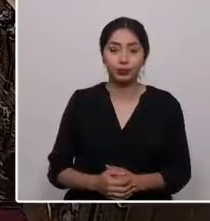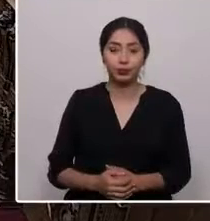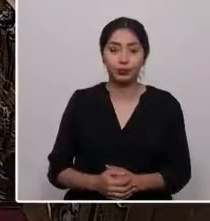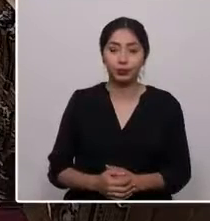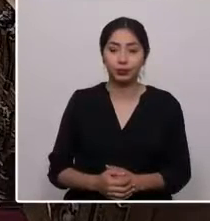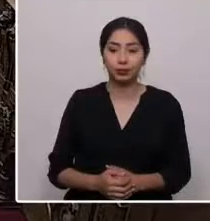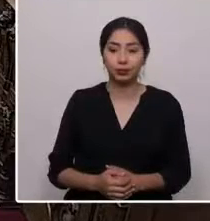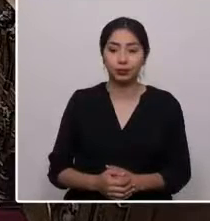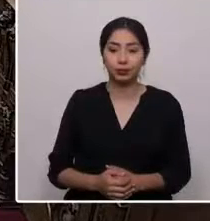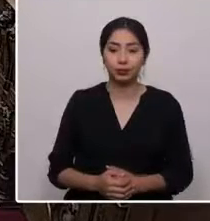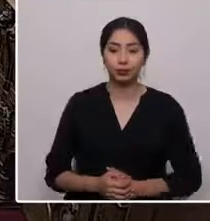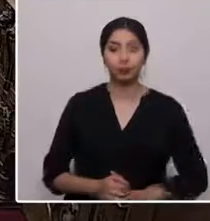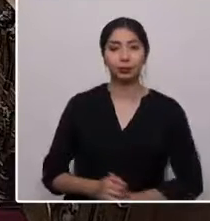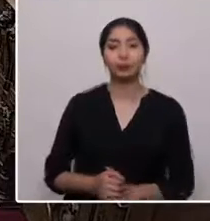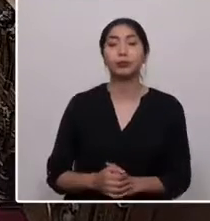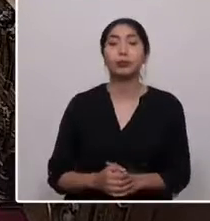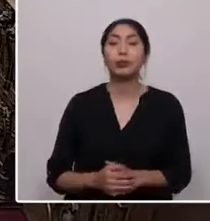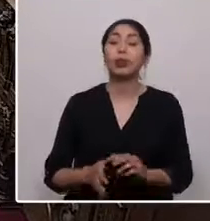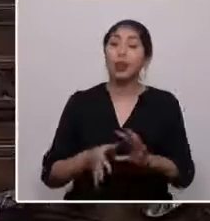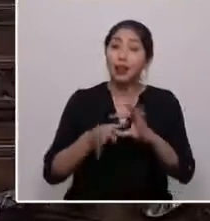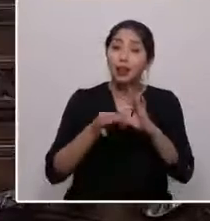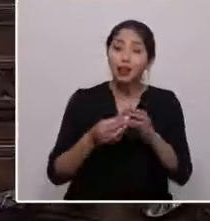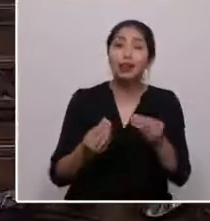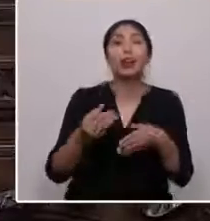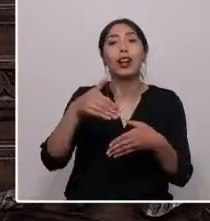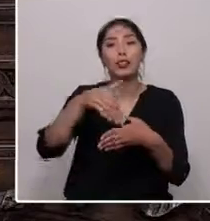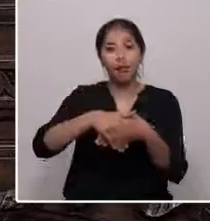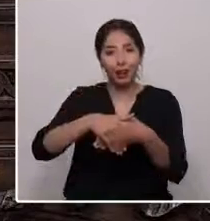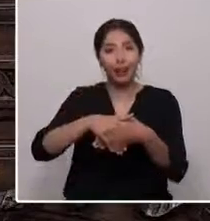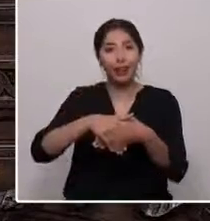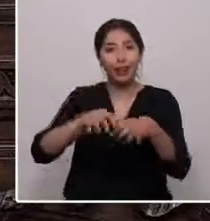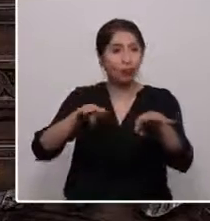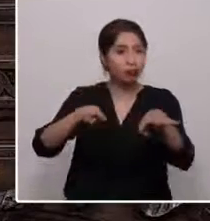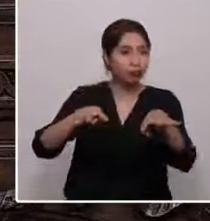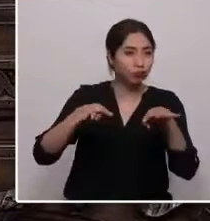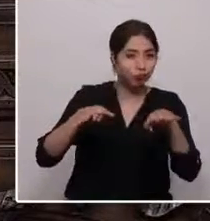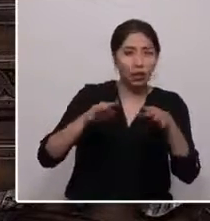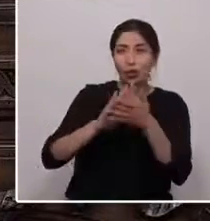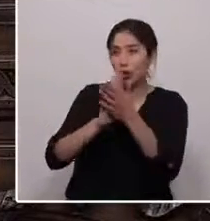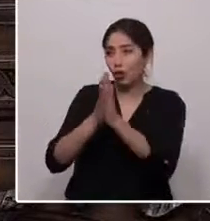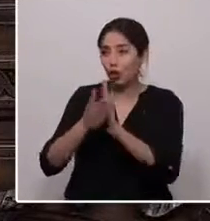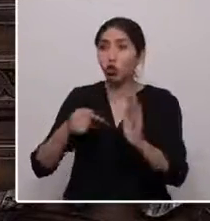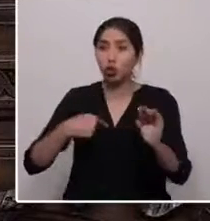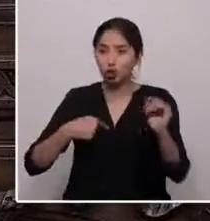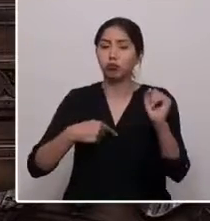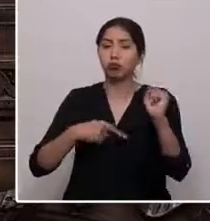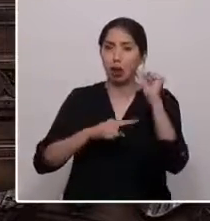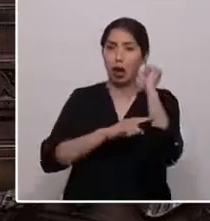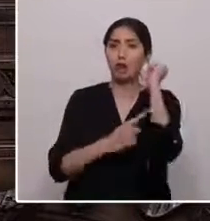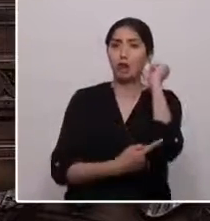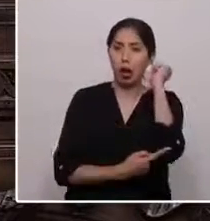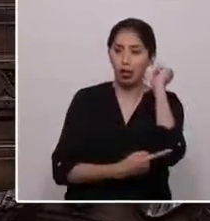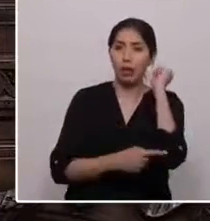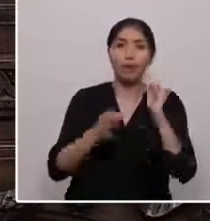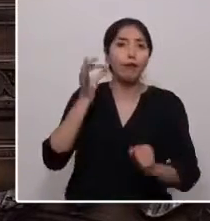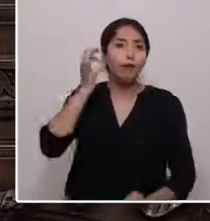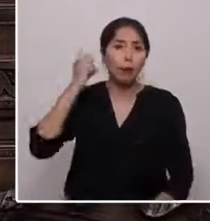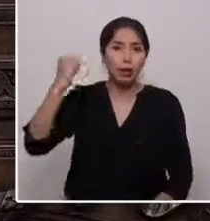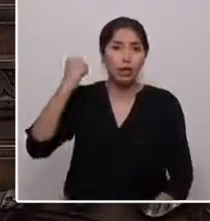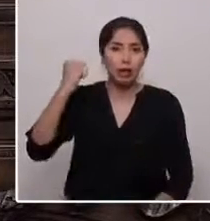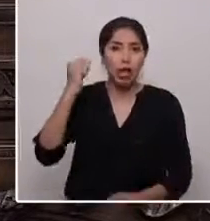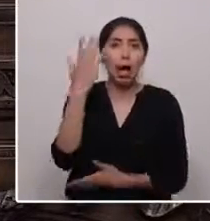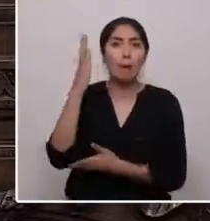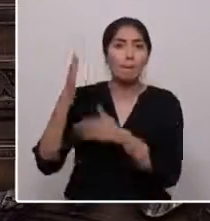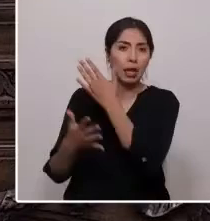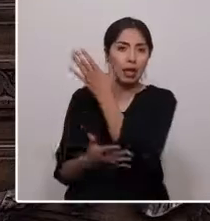Gracias, buenas tardes al pleno, a todas, a todos. Soy Vanessa Jope, abogada feminista y ambientalista, no por decisión, sino